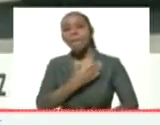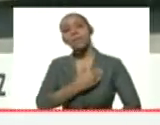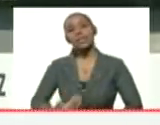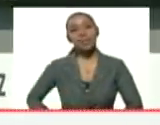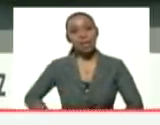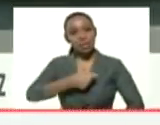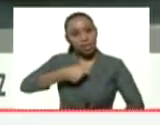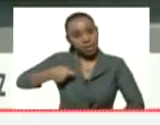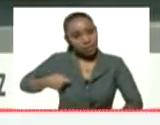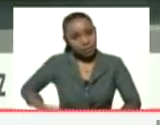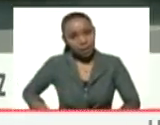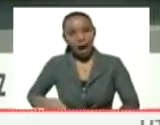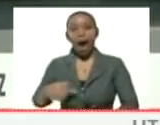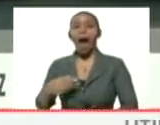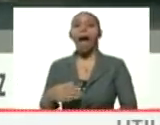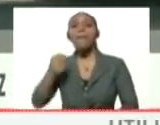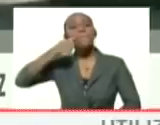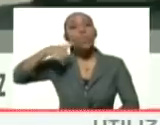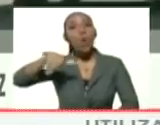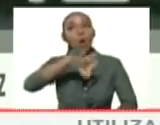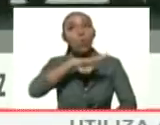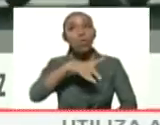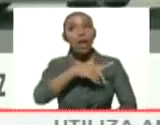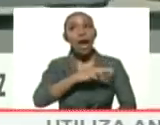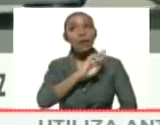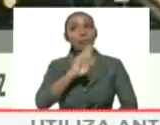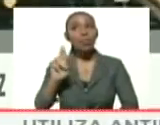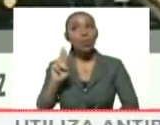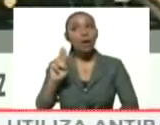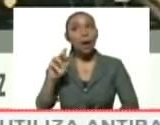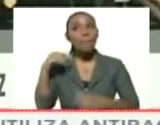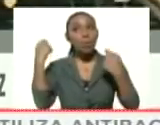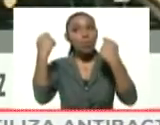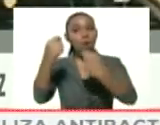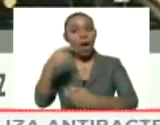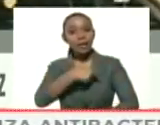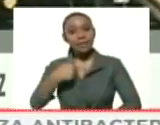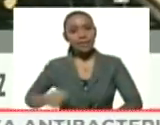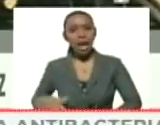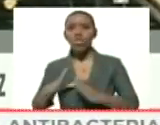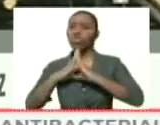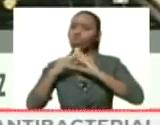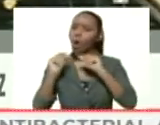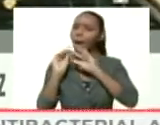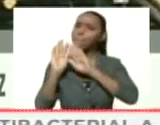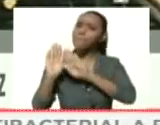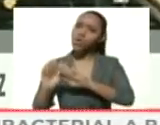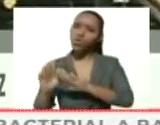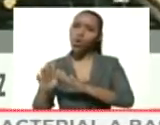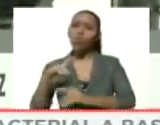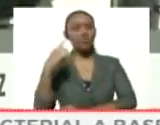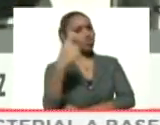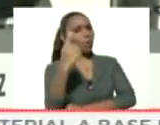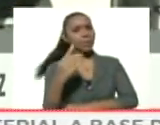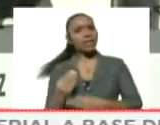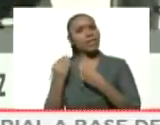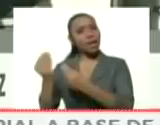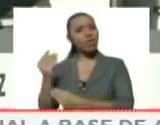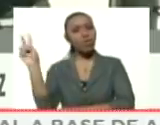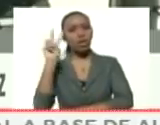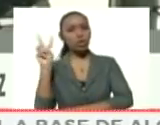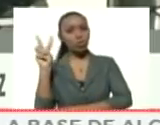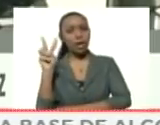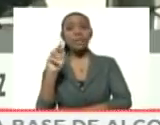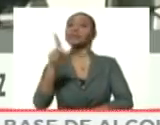Jinping, al pueblo de la República Popular China, por todo el apoyo que no solamente le están dando a Venezuela,